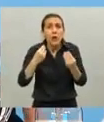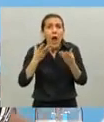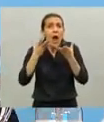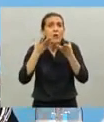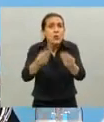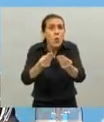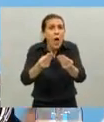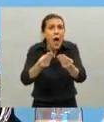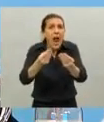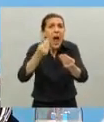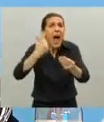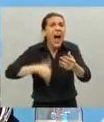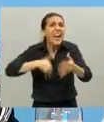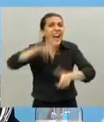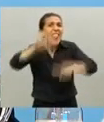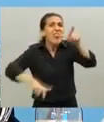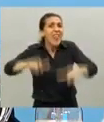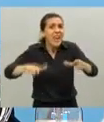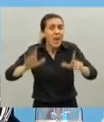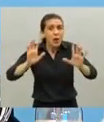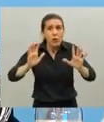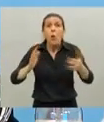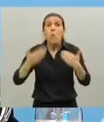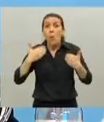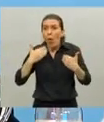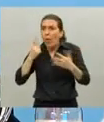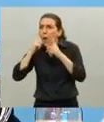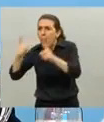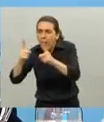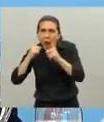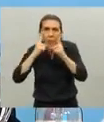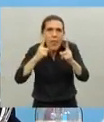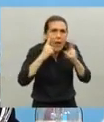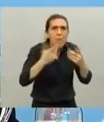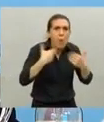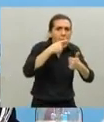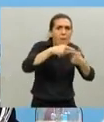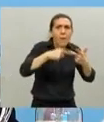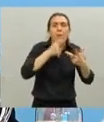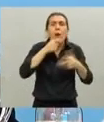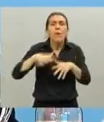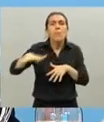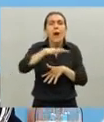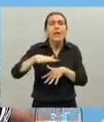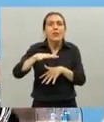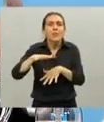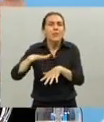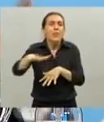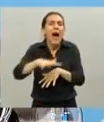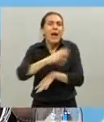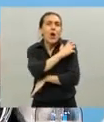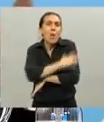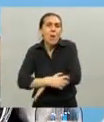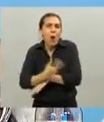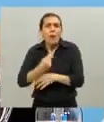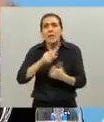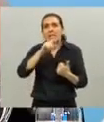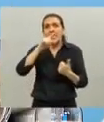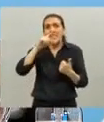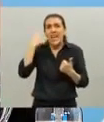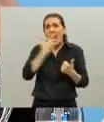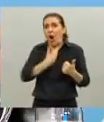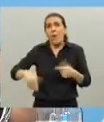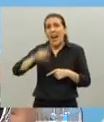y lo hacemos en la medida de nuestras posibilidades en esos barrios carenciados ayuda a la nación Daniel